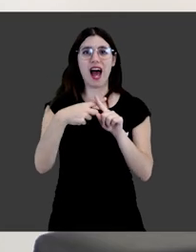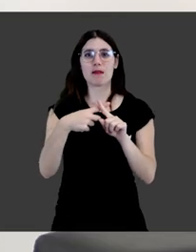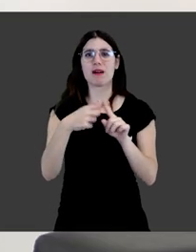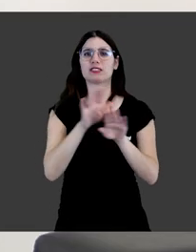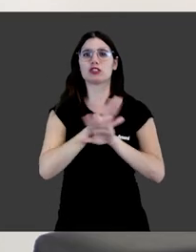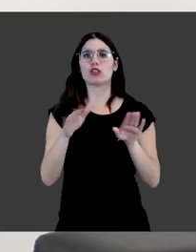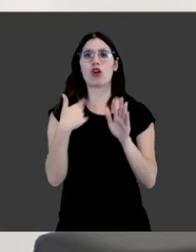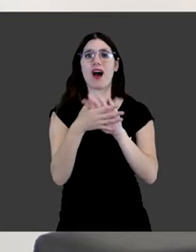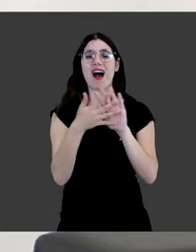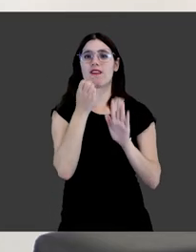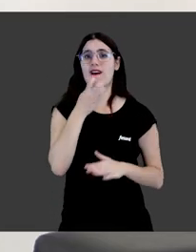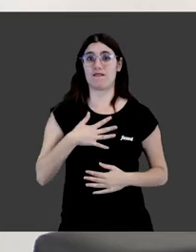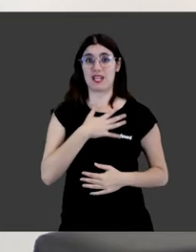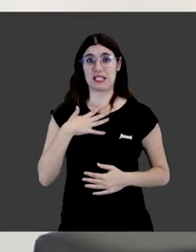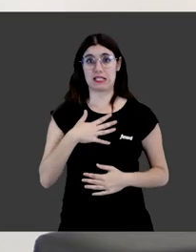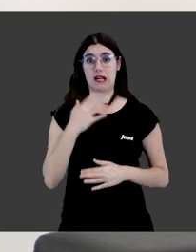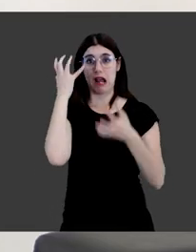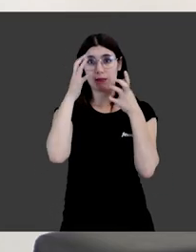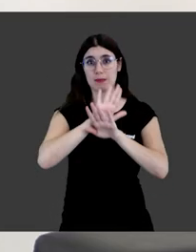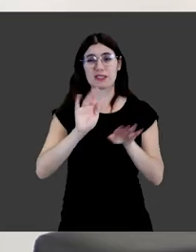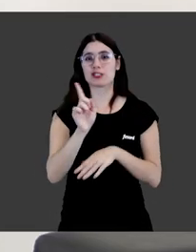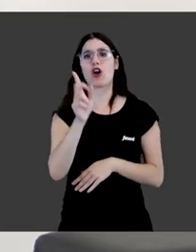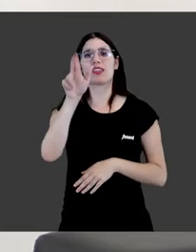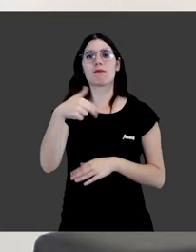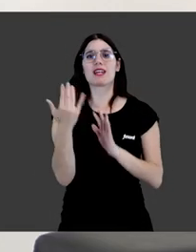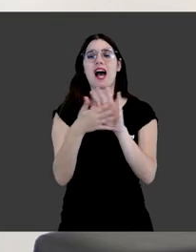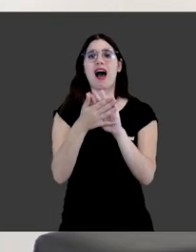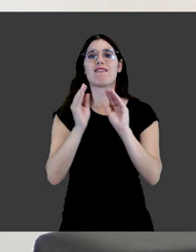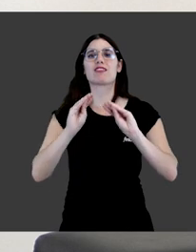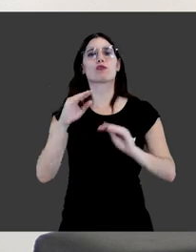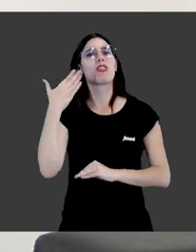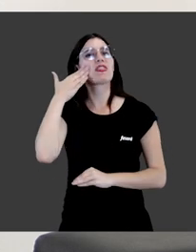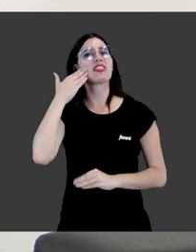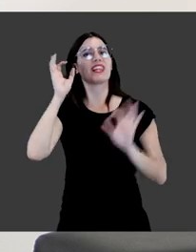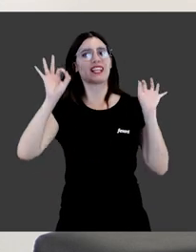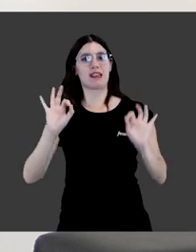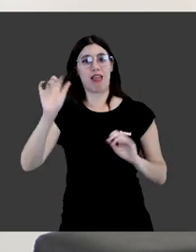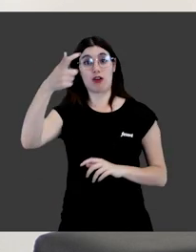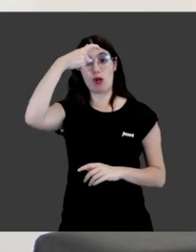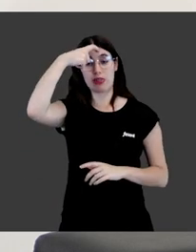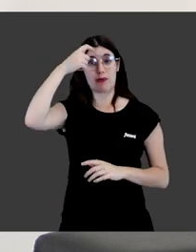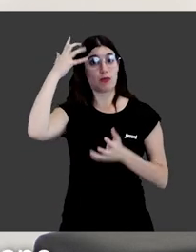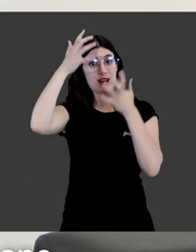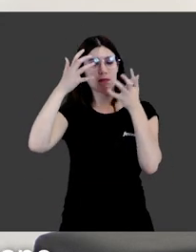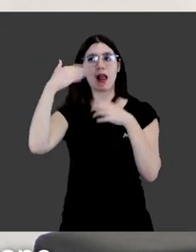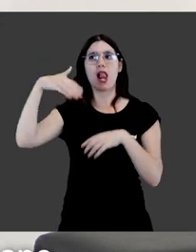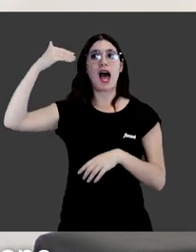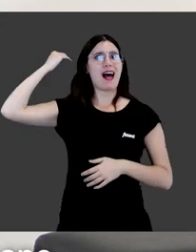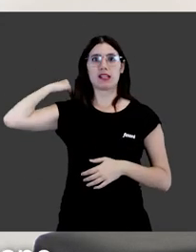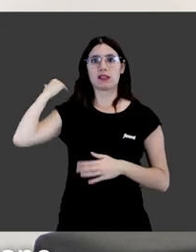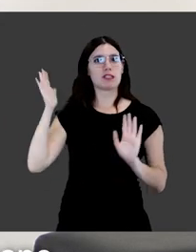además, no se limita a hacer referencia al bienestar del animal, sino que incluso habla de su dignidad, que es un concepto que